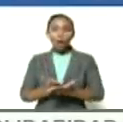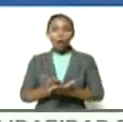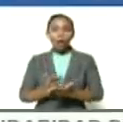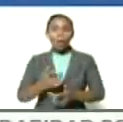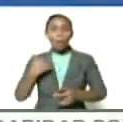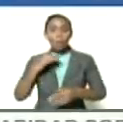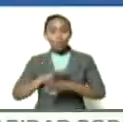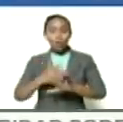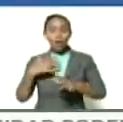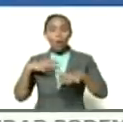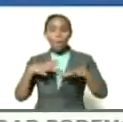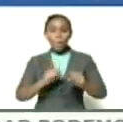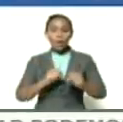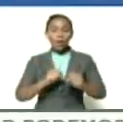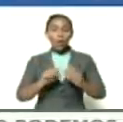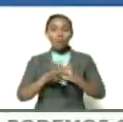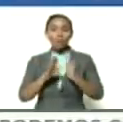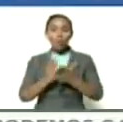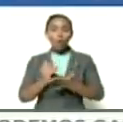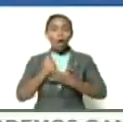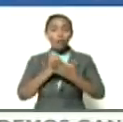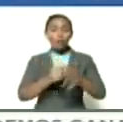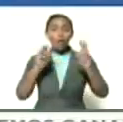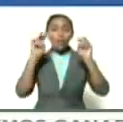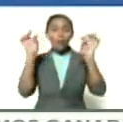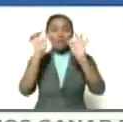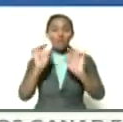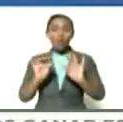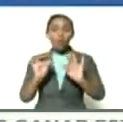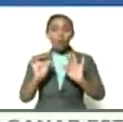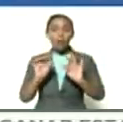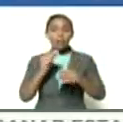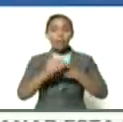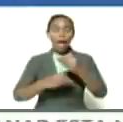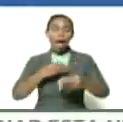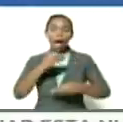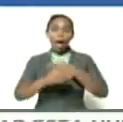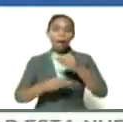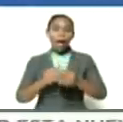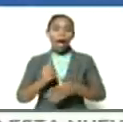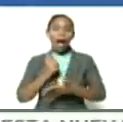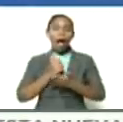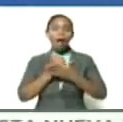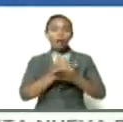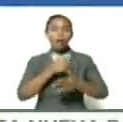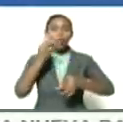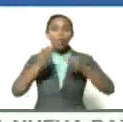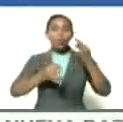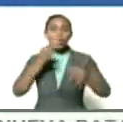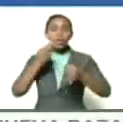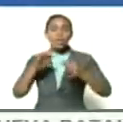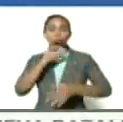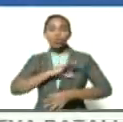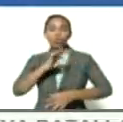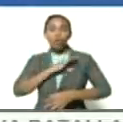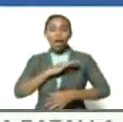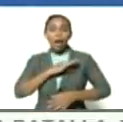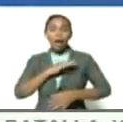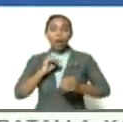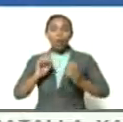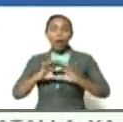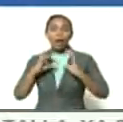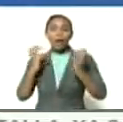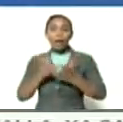van a ayudar a que un nuevo modelo económico se consolide a que haya justicia con la clase obrera a que haya